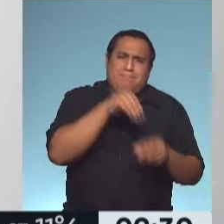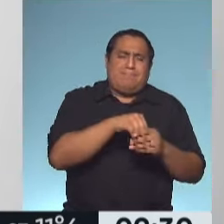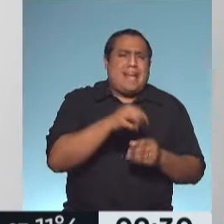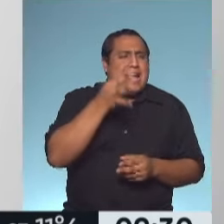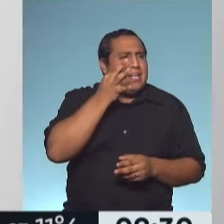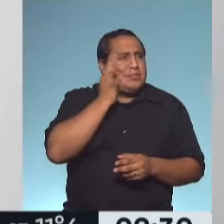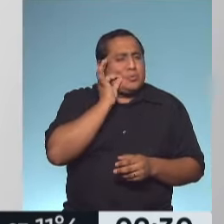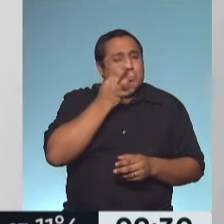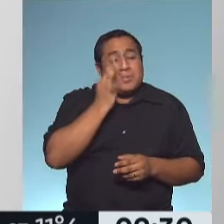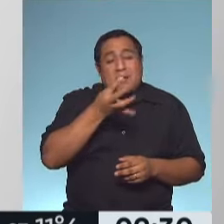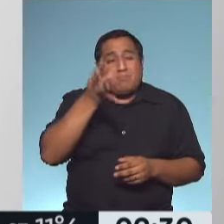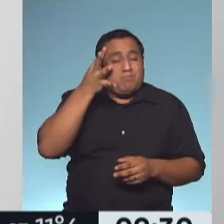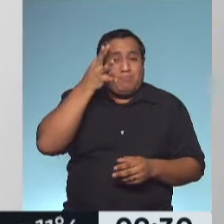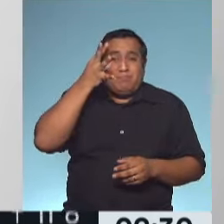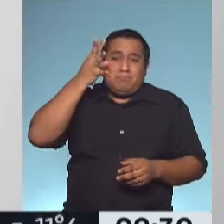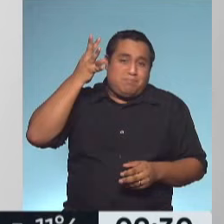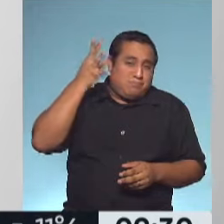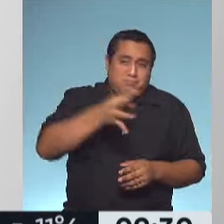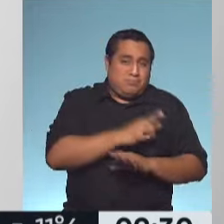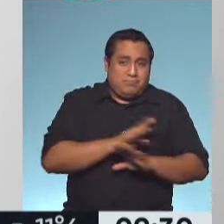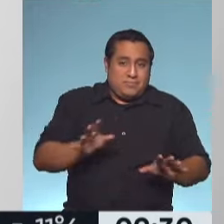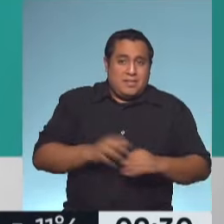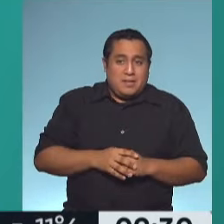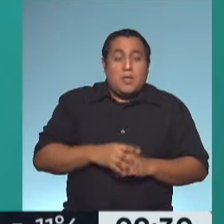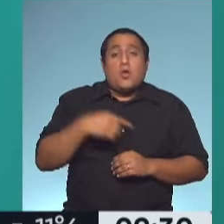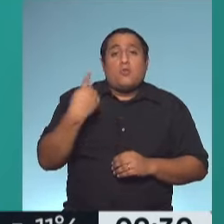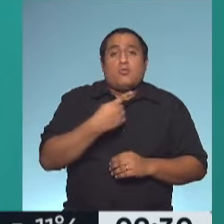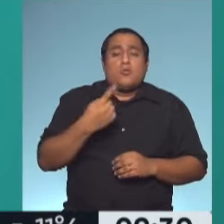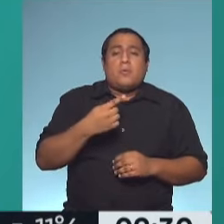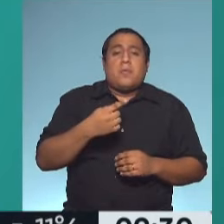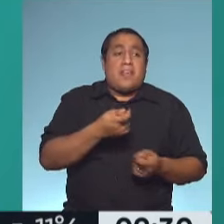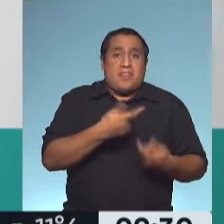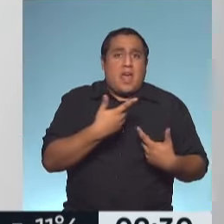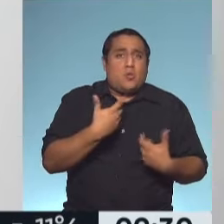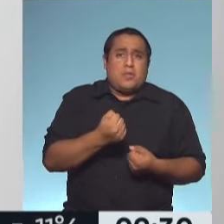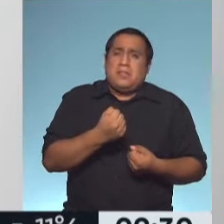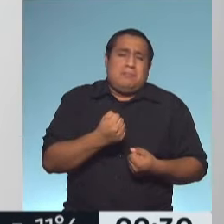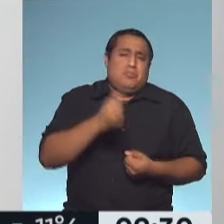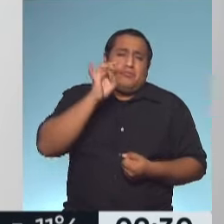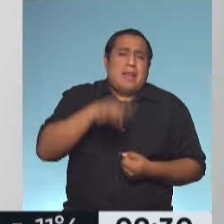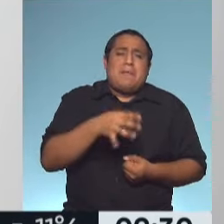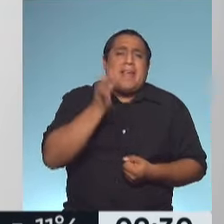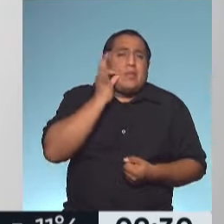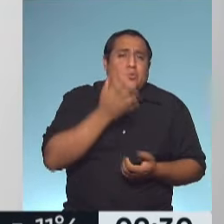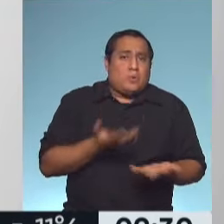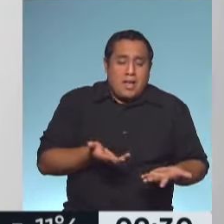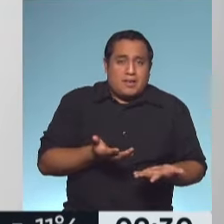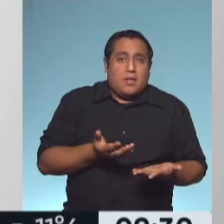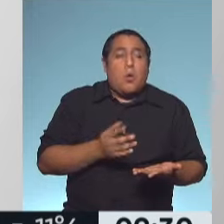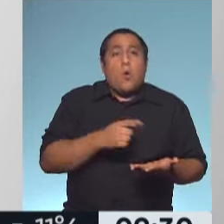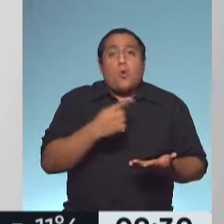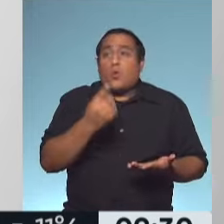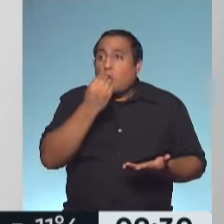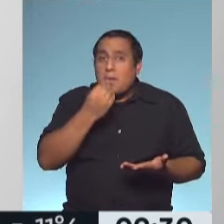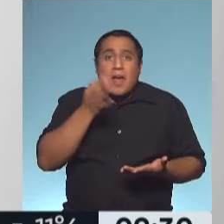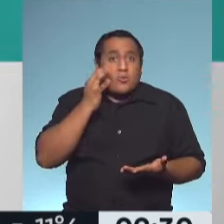una densidad nutricional desde el punto de vista de nutrientes, solo tiene azúcar y justamente los alimentos que más